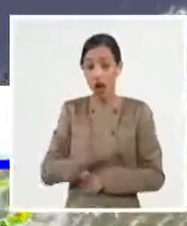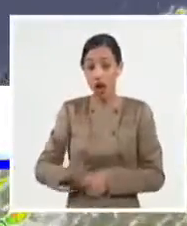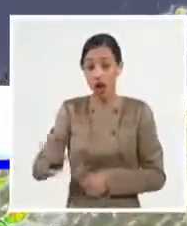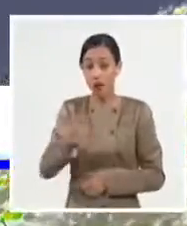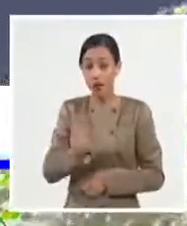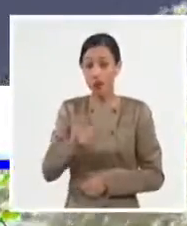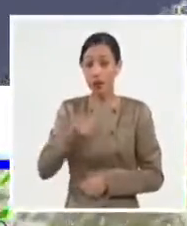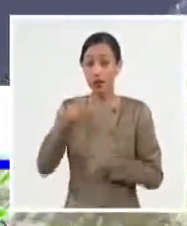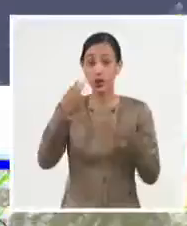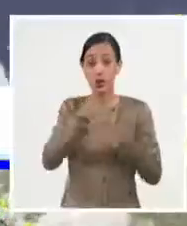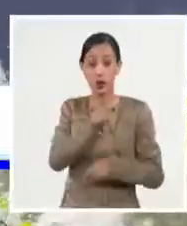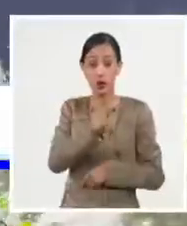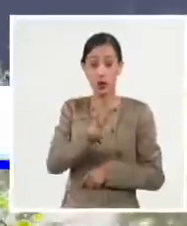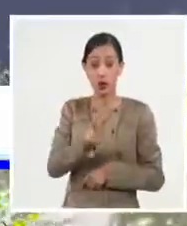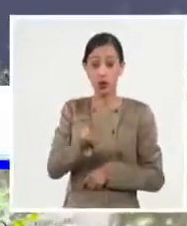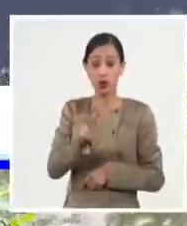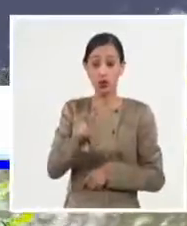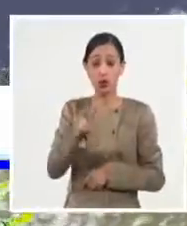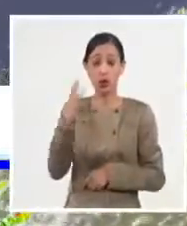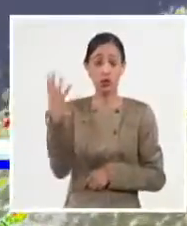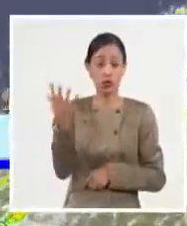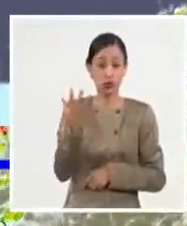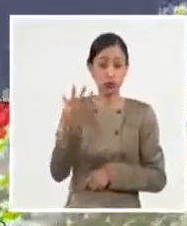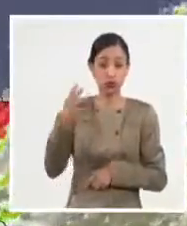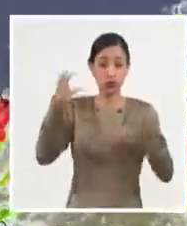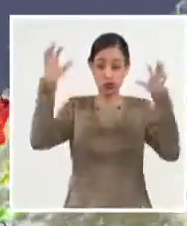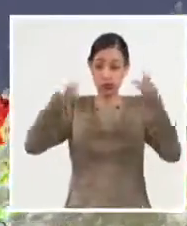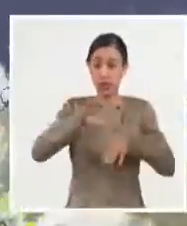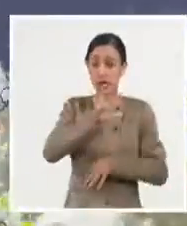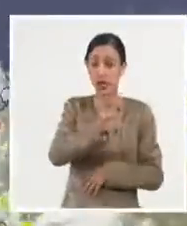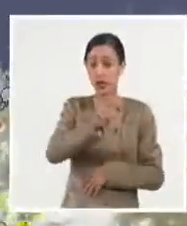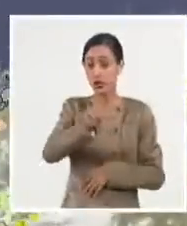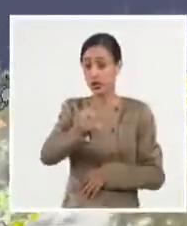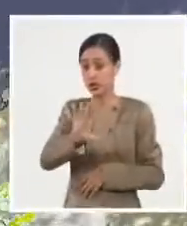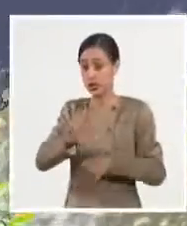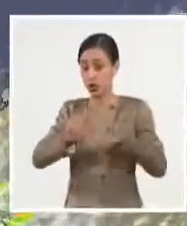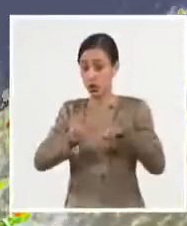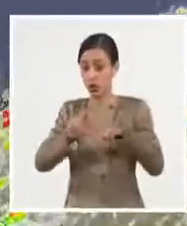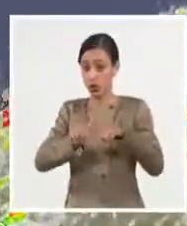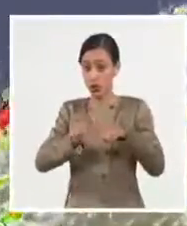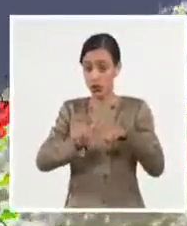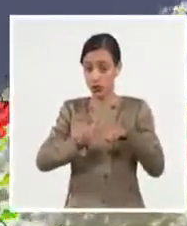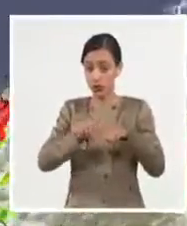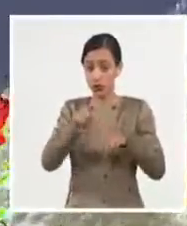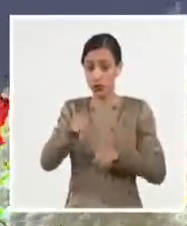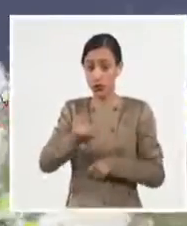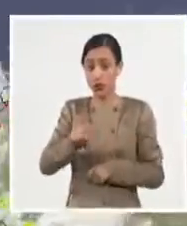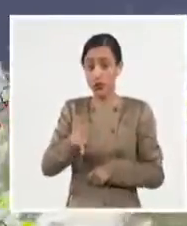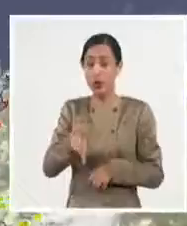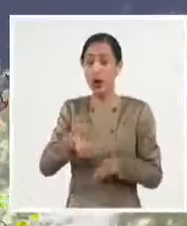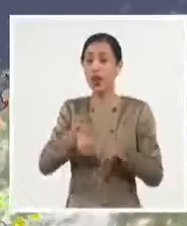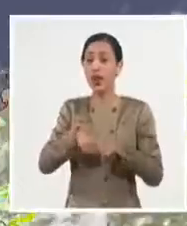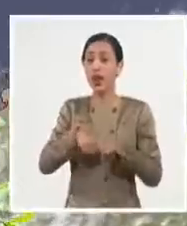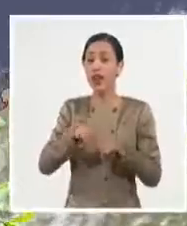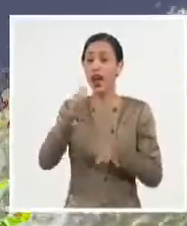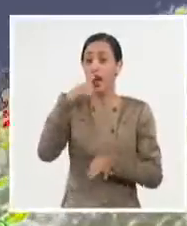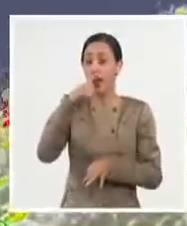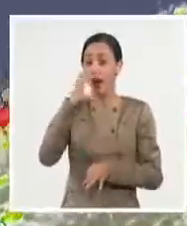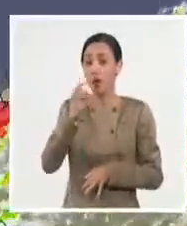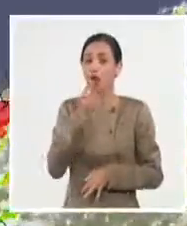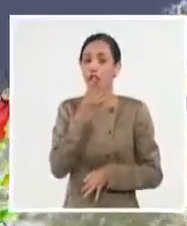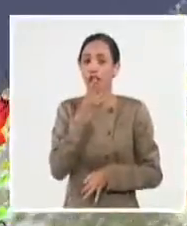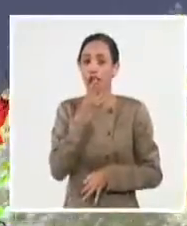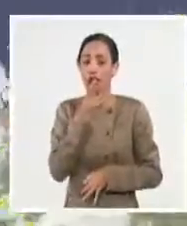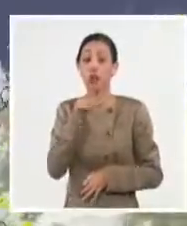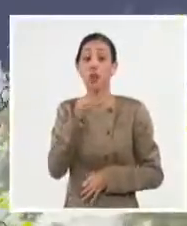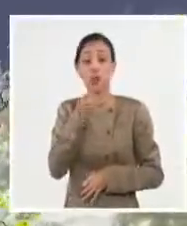número 12, que se localiza a unos 535 kilómetros al sudeste de las islas de Cabo Verde y pudiera convertirse